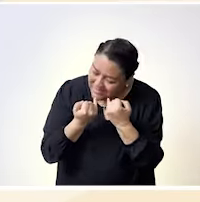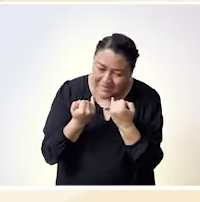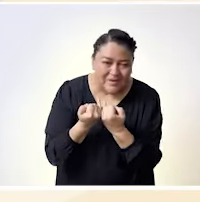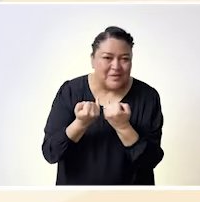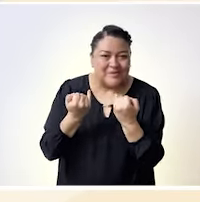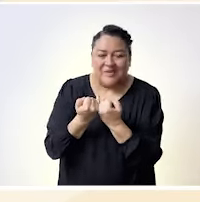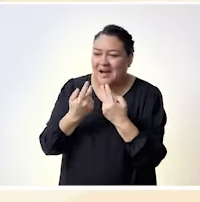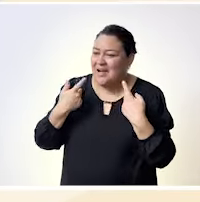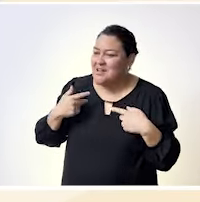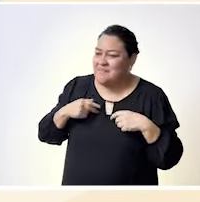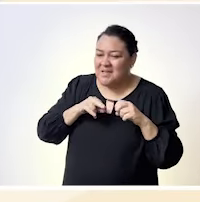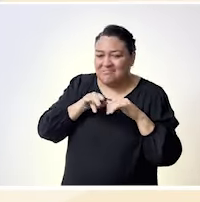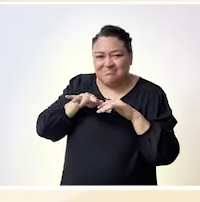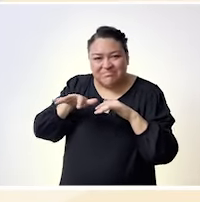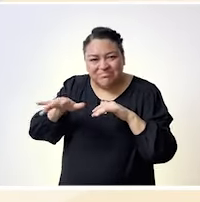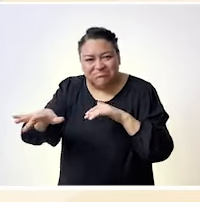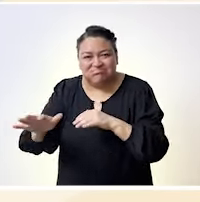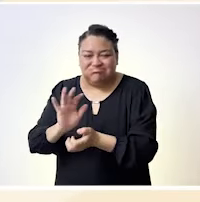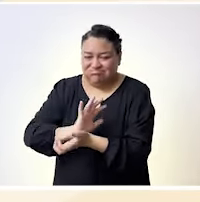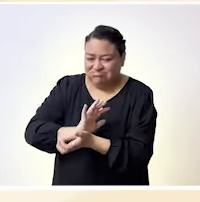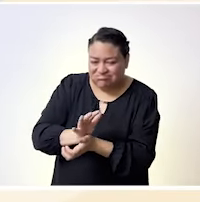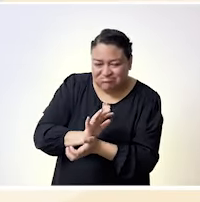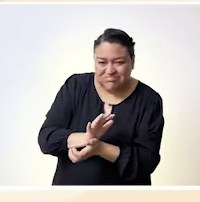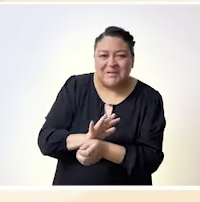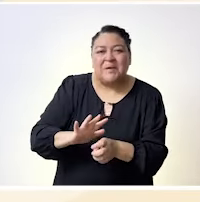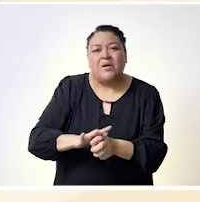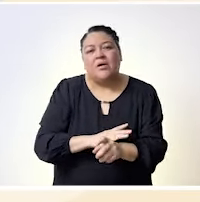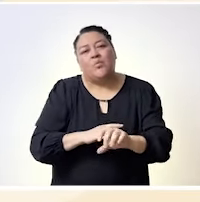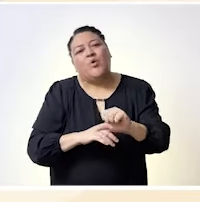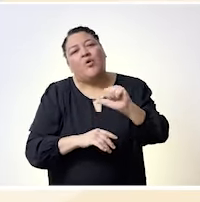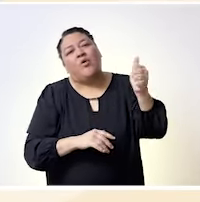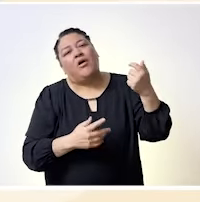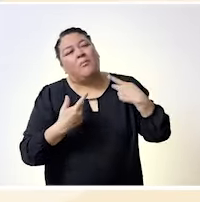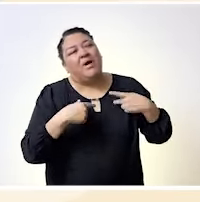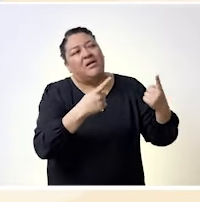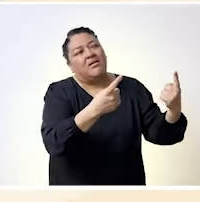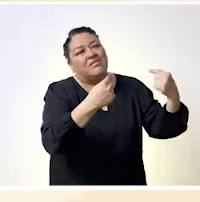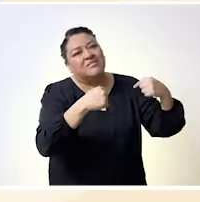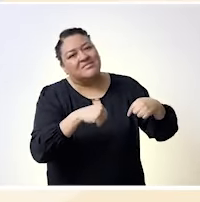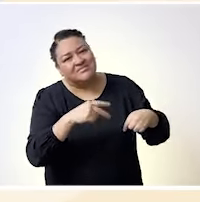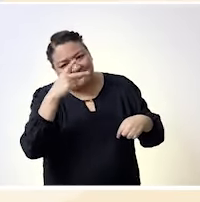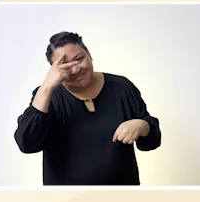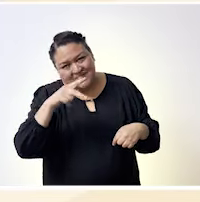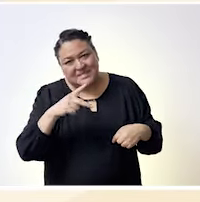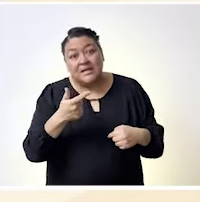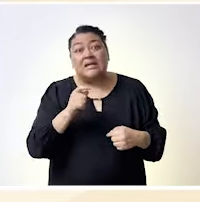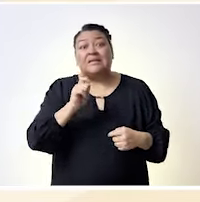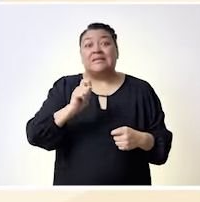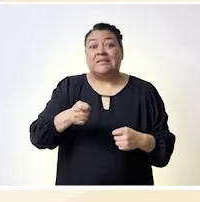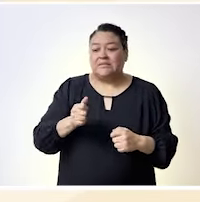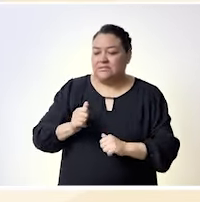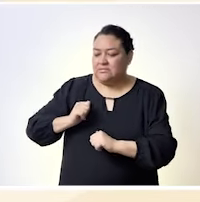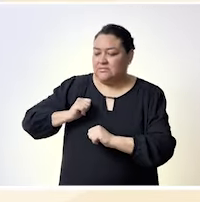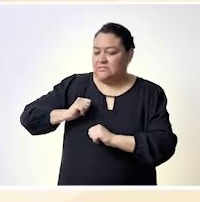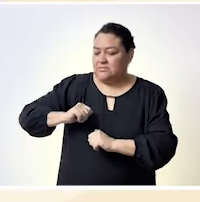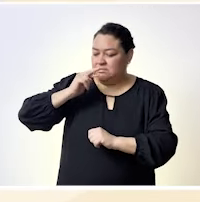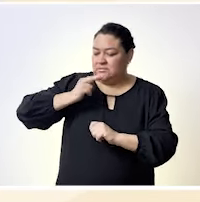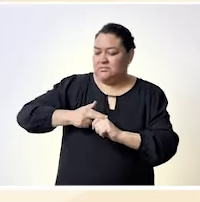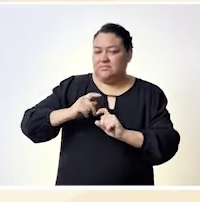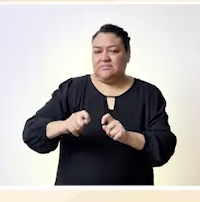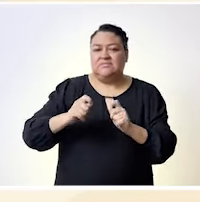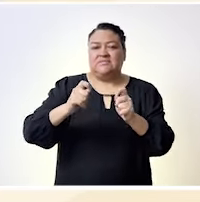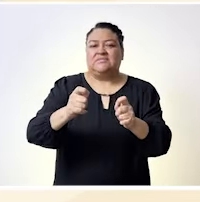afro, pues bueno, se va minando el reconocimiento que tenemos. Y esto, entenderlo como sociedad, estamos,